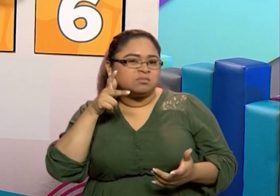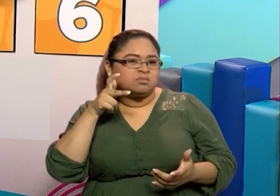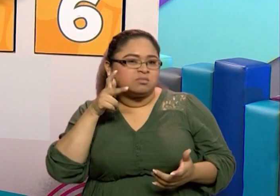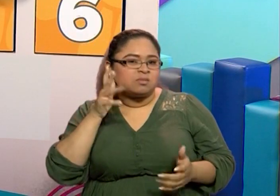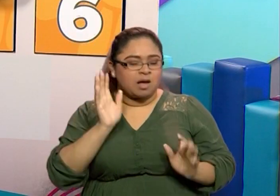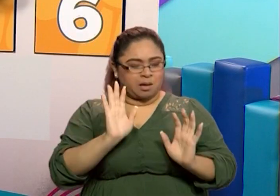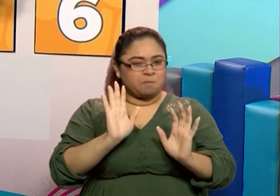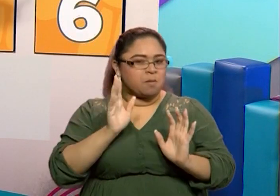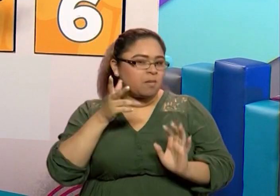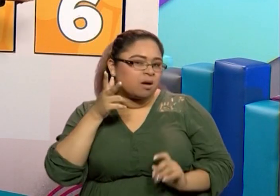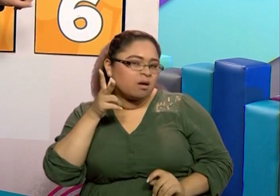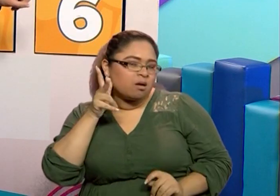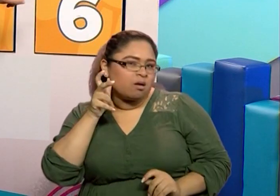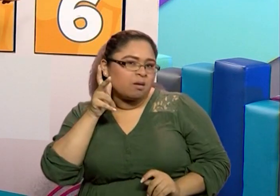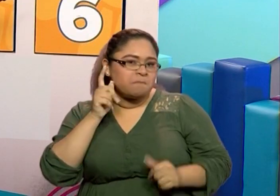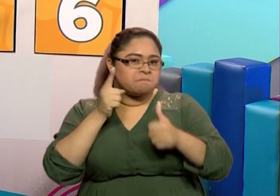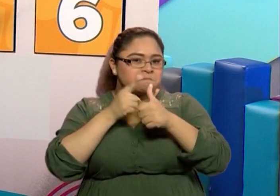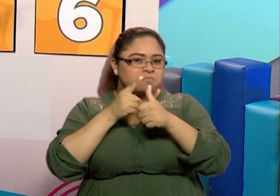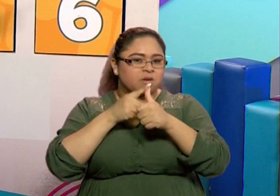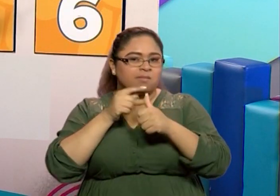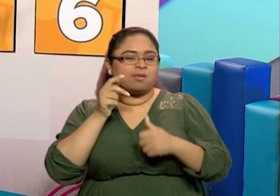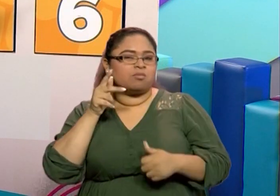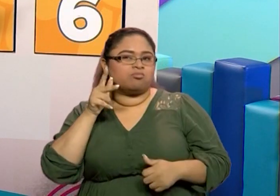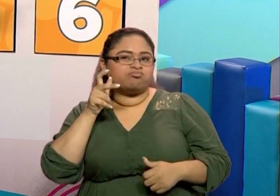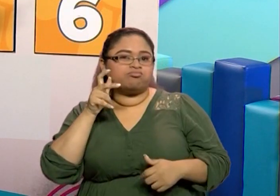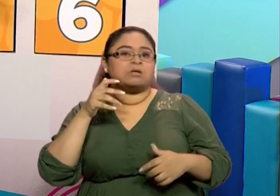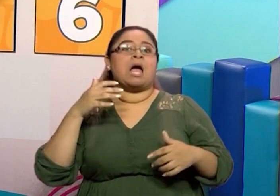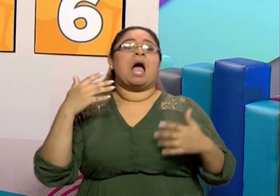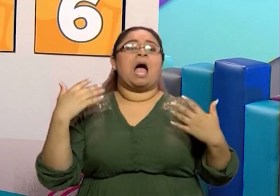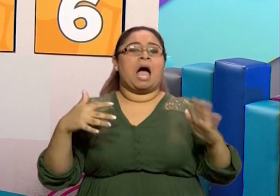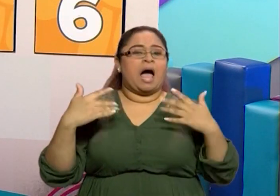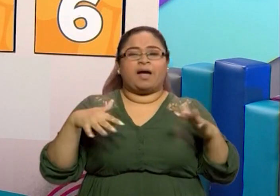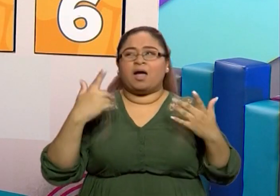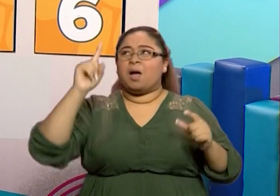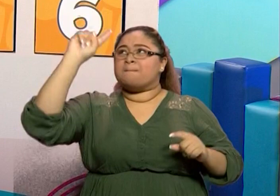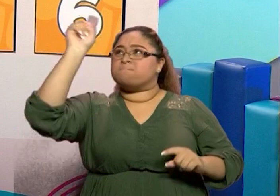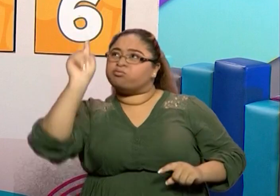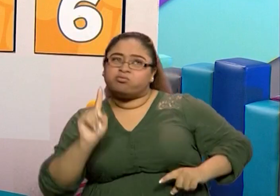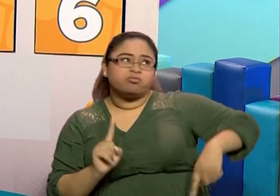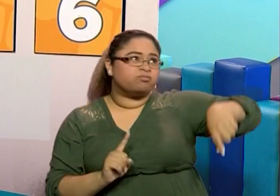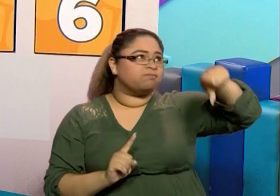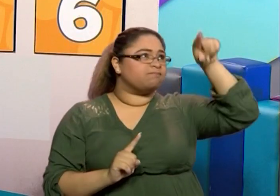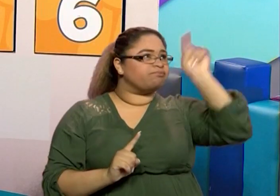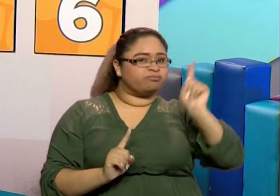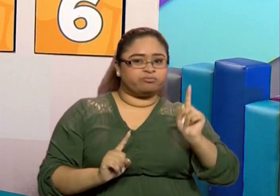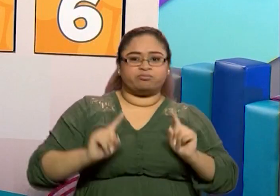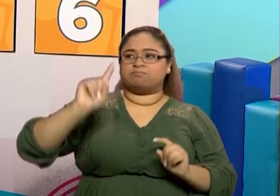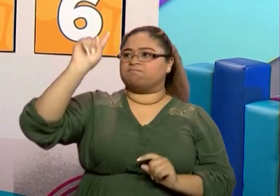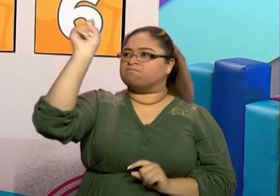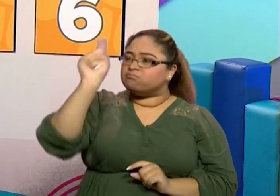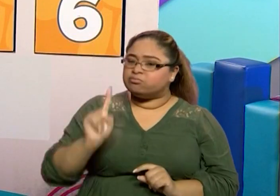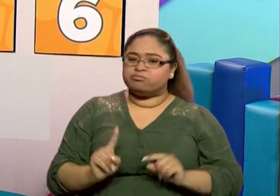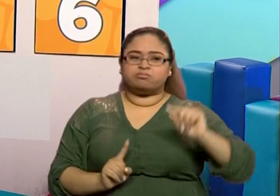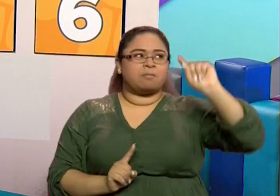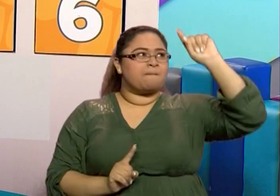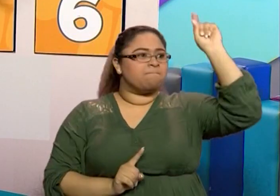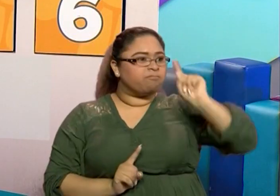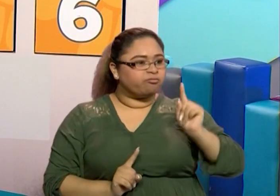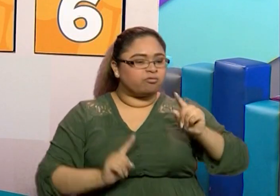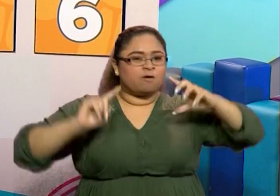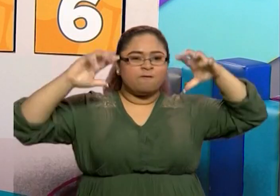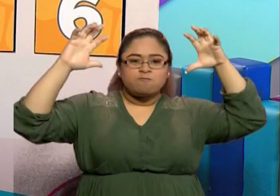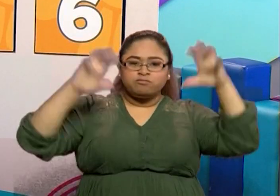Escuchen bien y ustedes díganme... A ver... ¡Guau! ¡Guau!